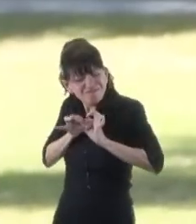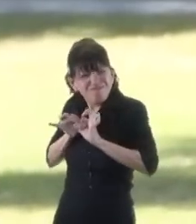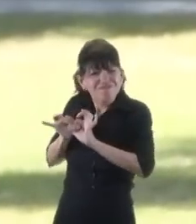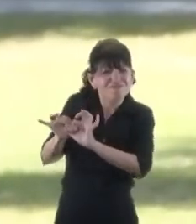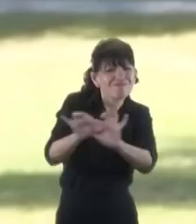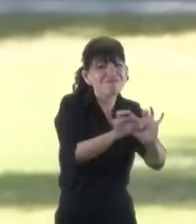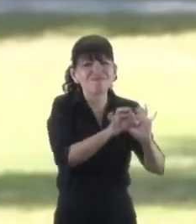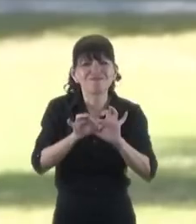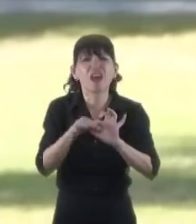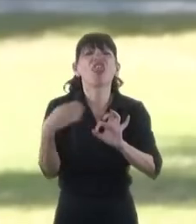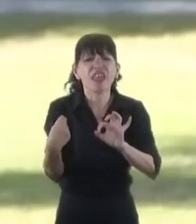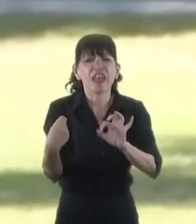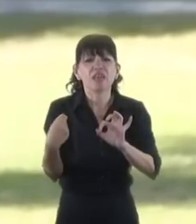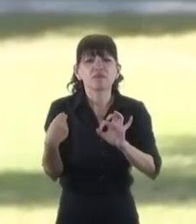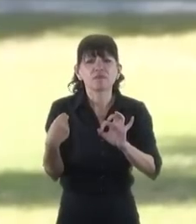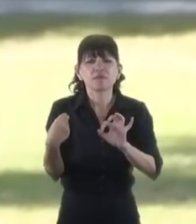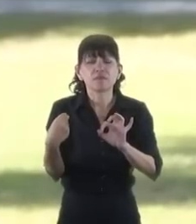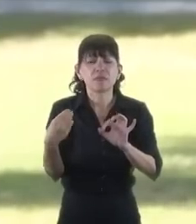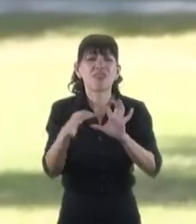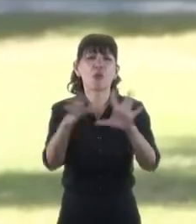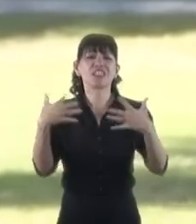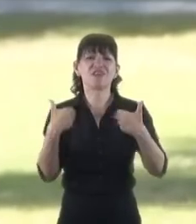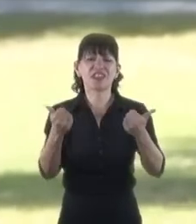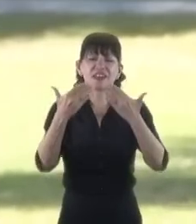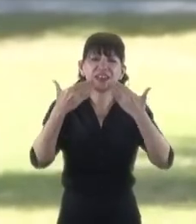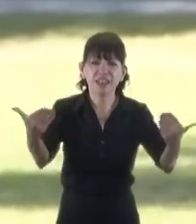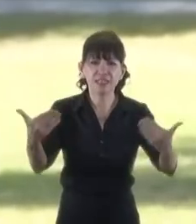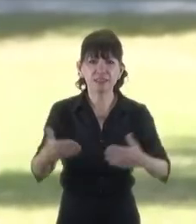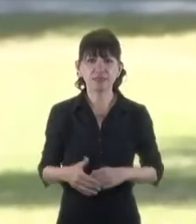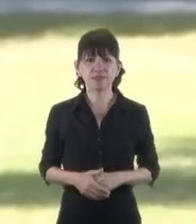en defensa de la democracia. Muchas gracias.